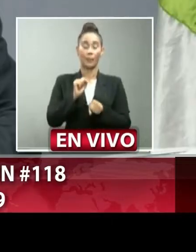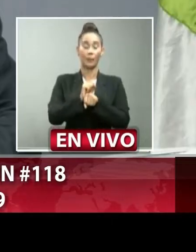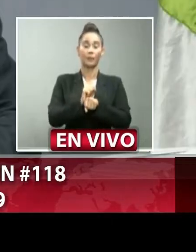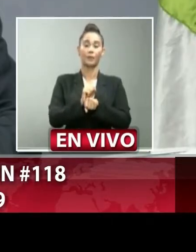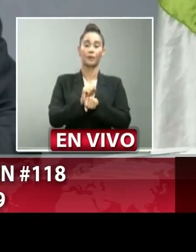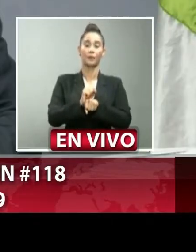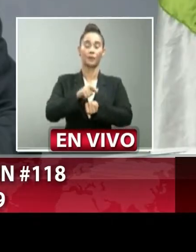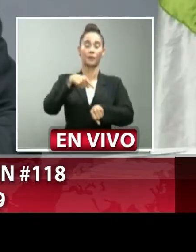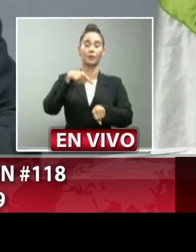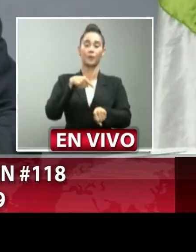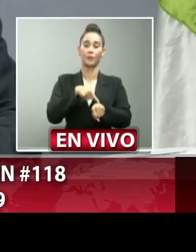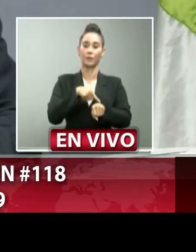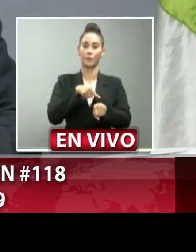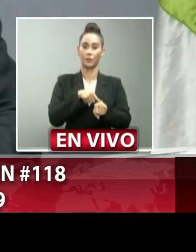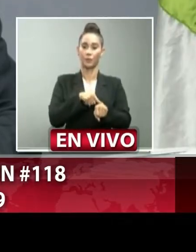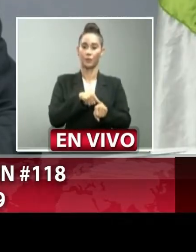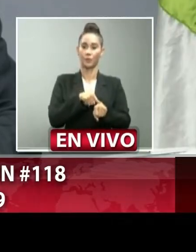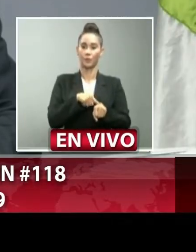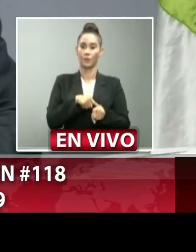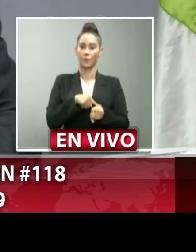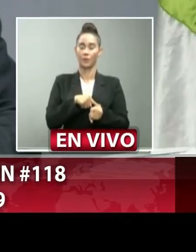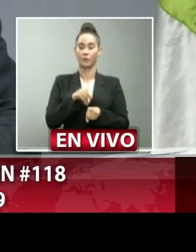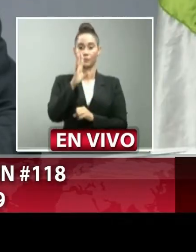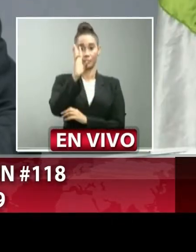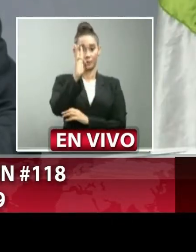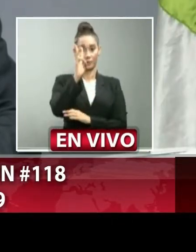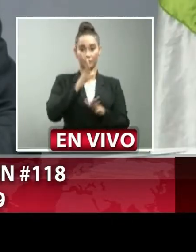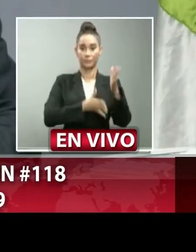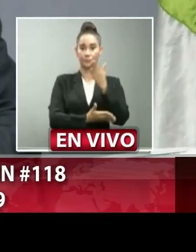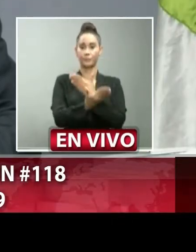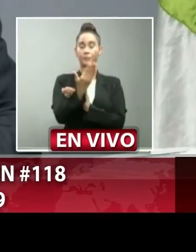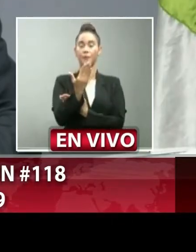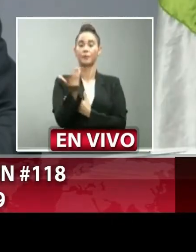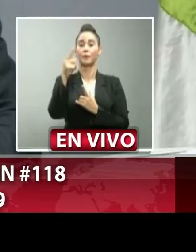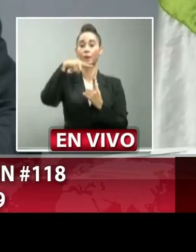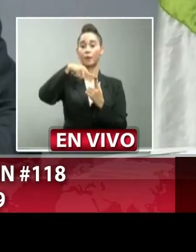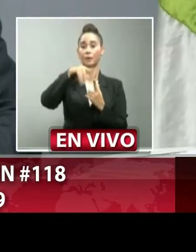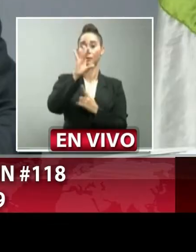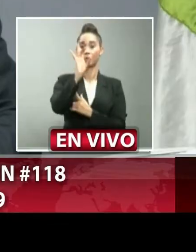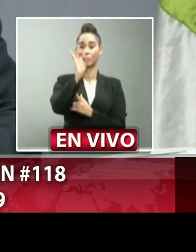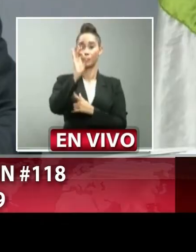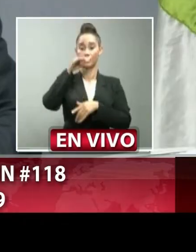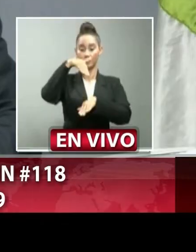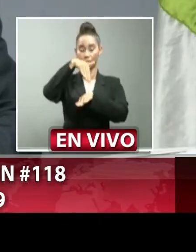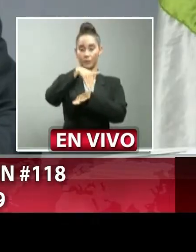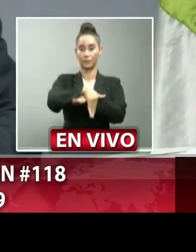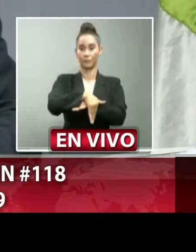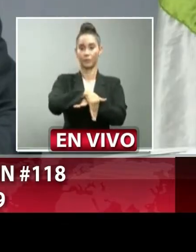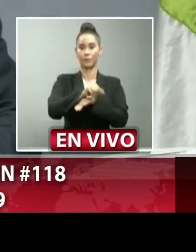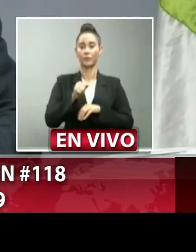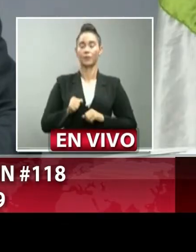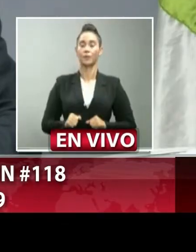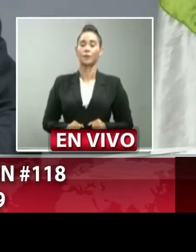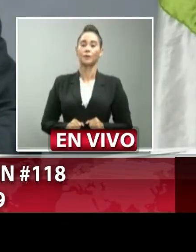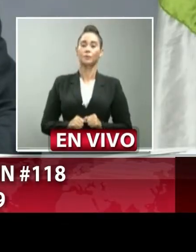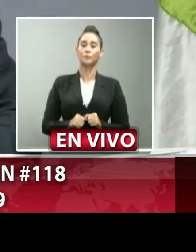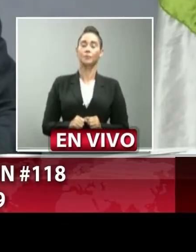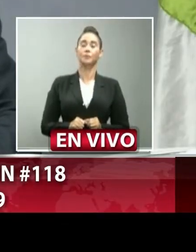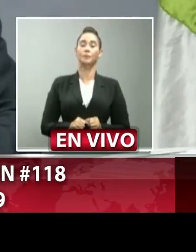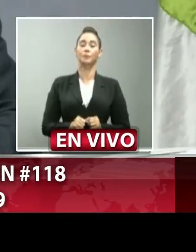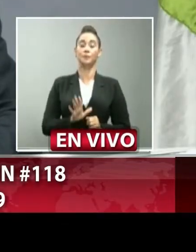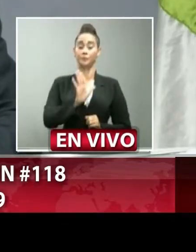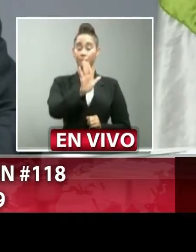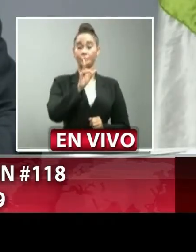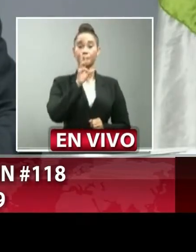operar solamente en horario de 6 de la mañana a 8 p.m. Los